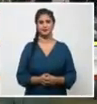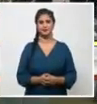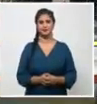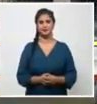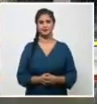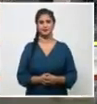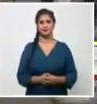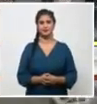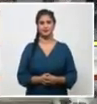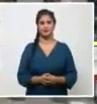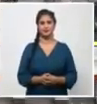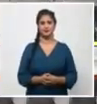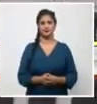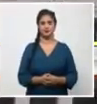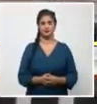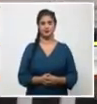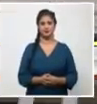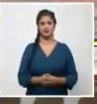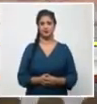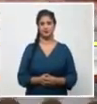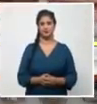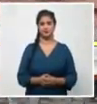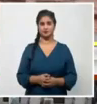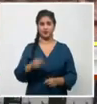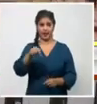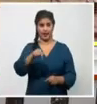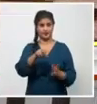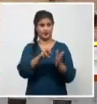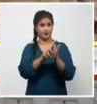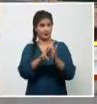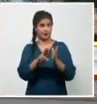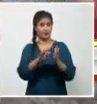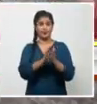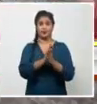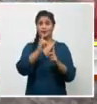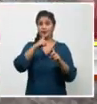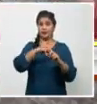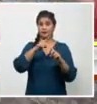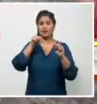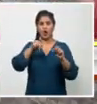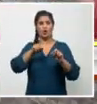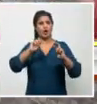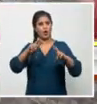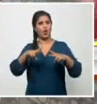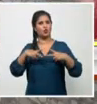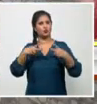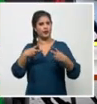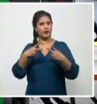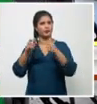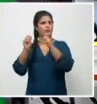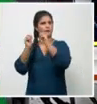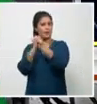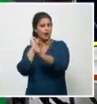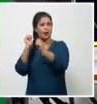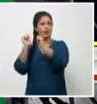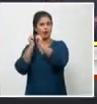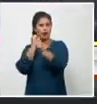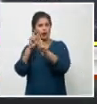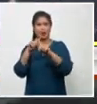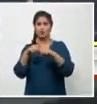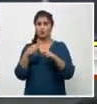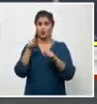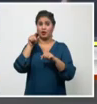La provincia de Matanzas retorna a la fase 3 de la recuperación post-COVID tras el incremento de casos positivos en las últimas semanas.